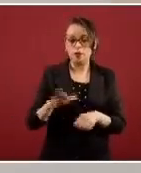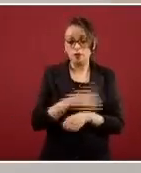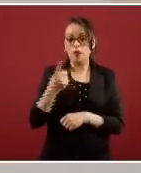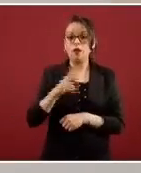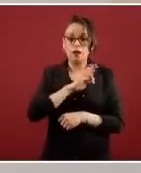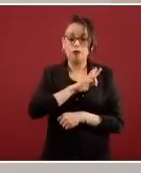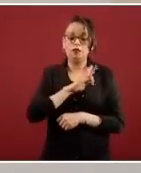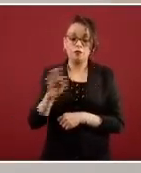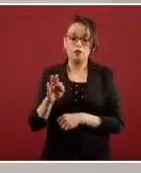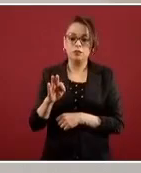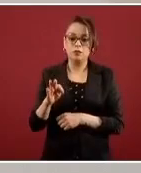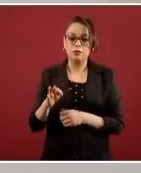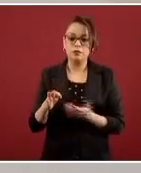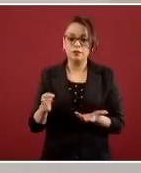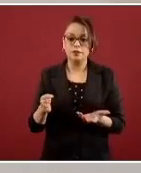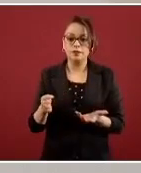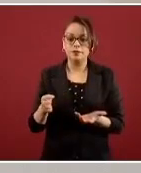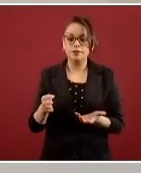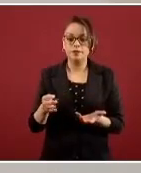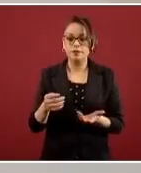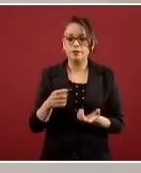alojados y no conviene que eso ocurra.